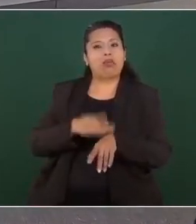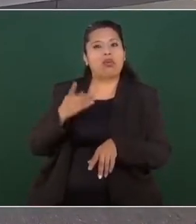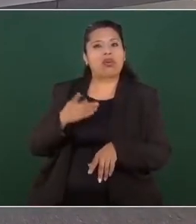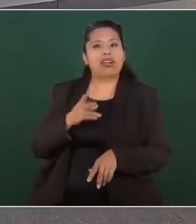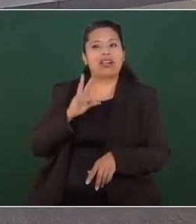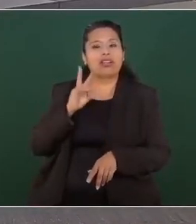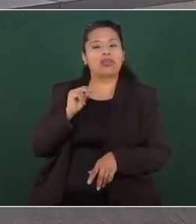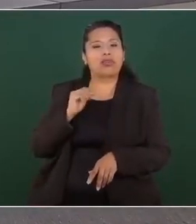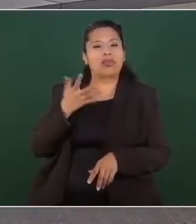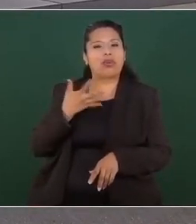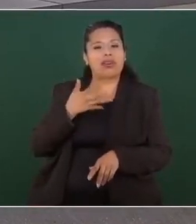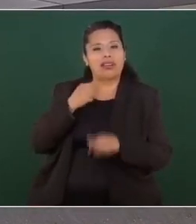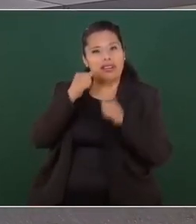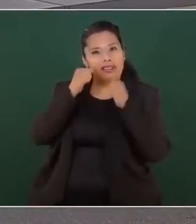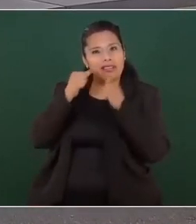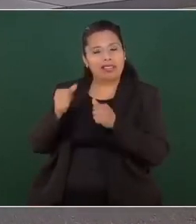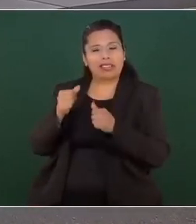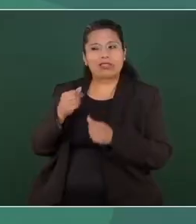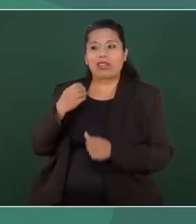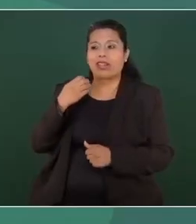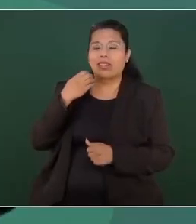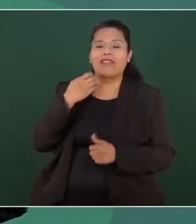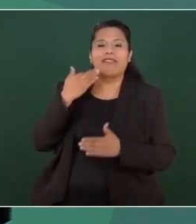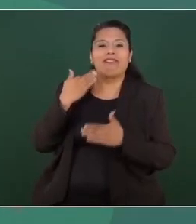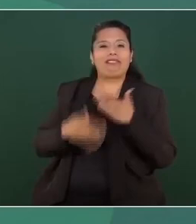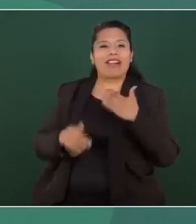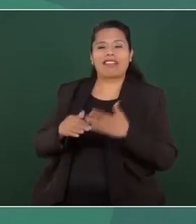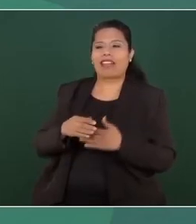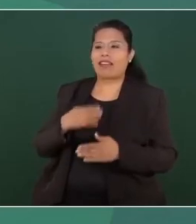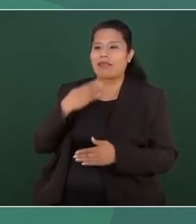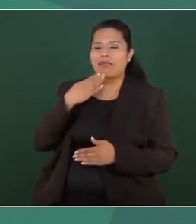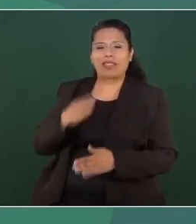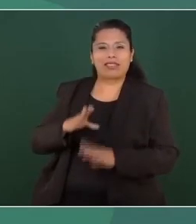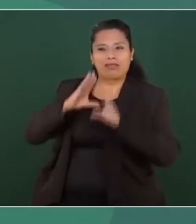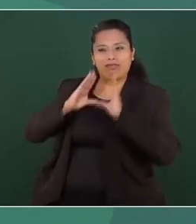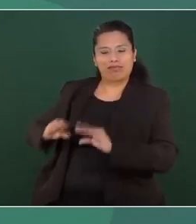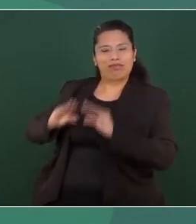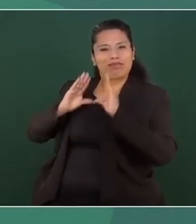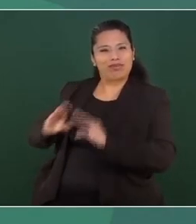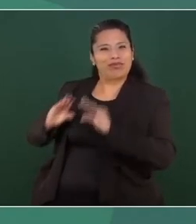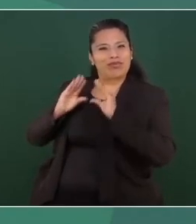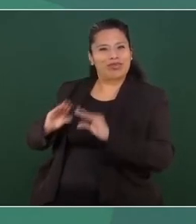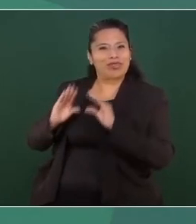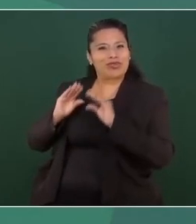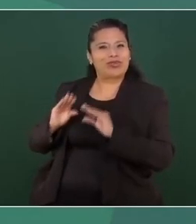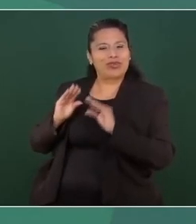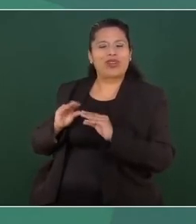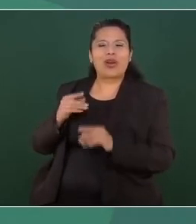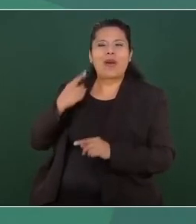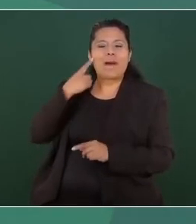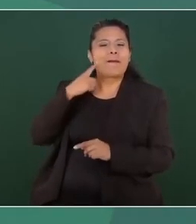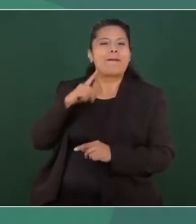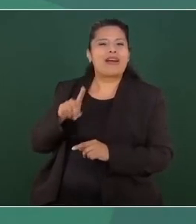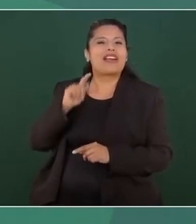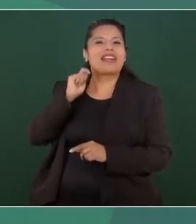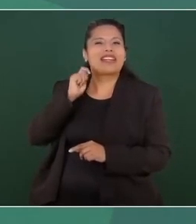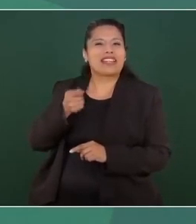fue una escuela para formar